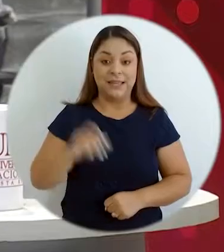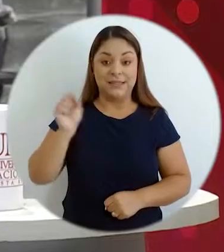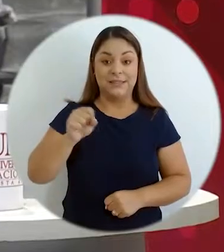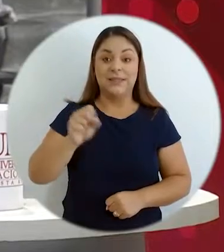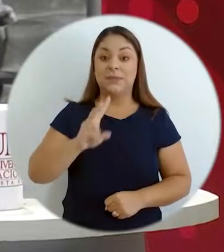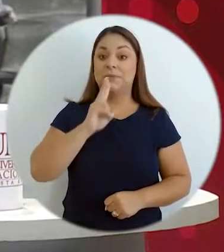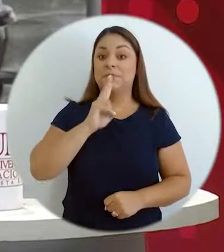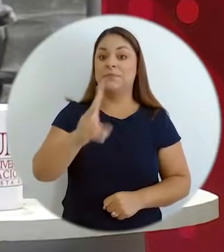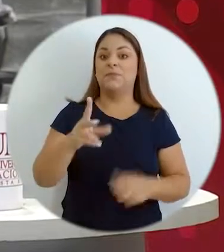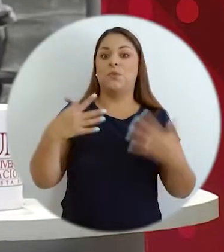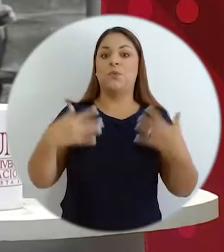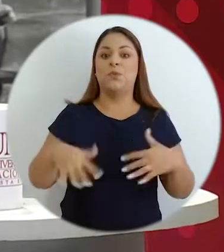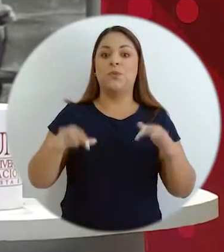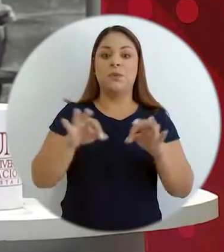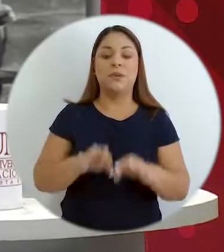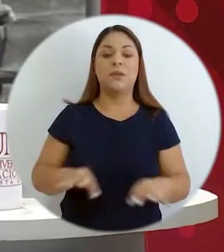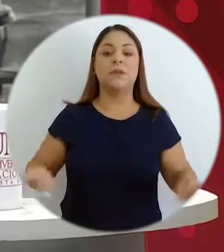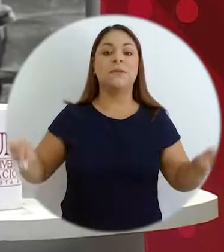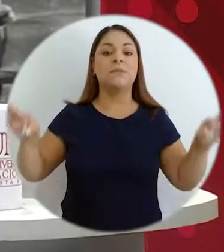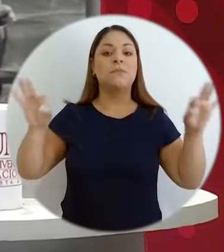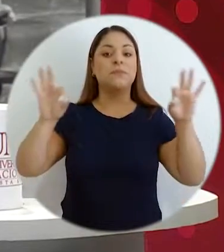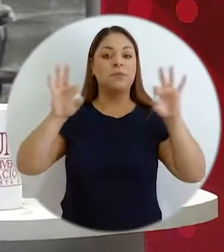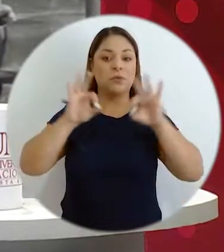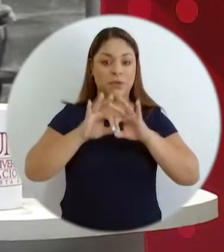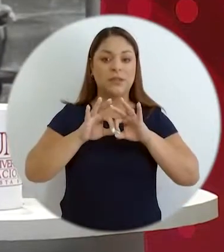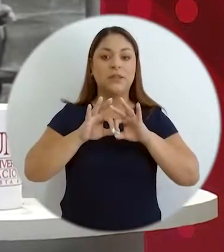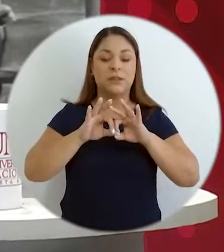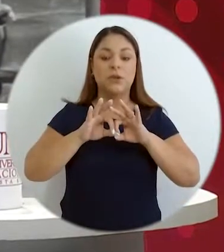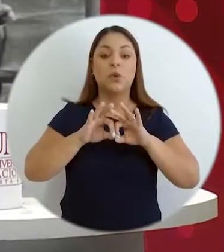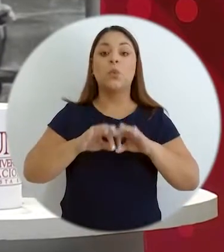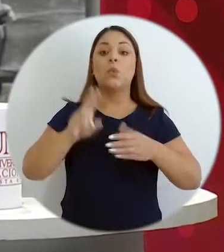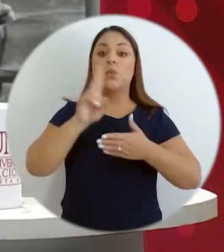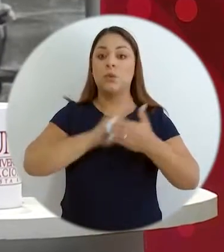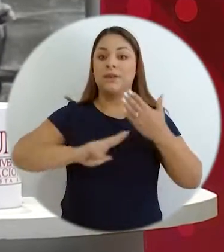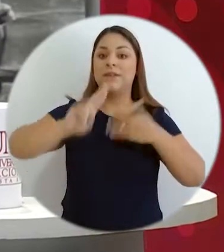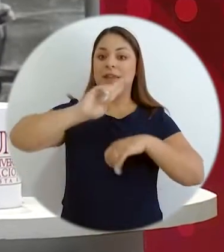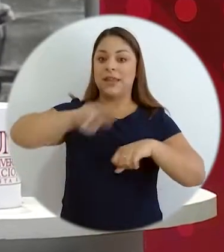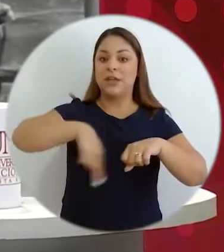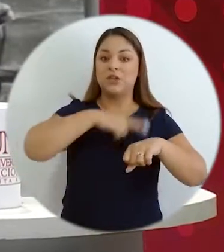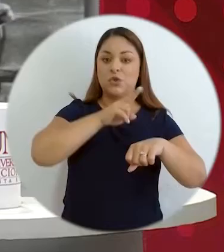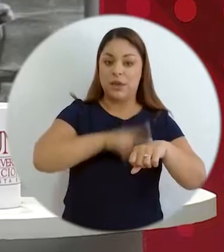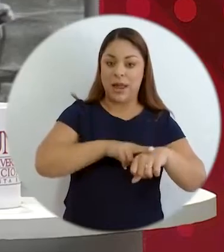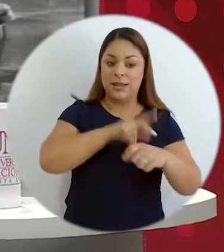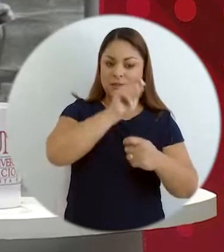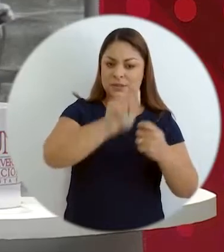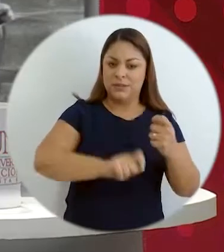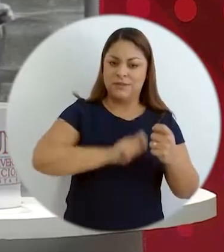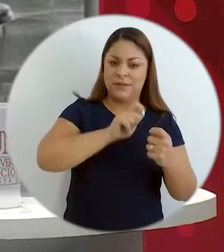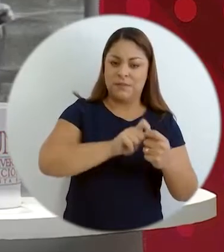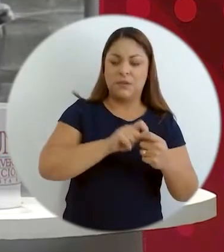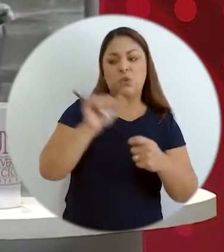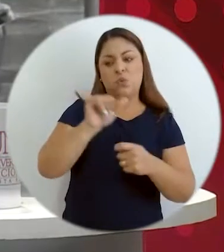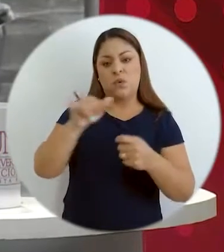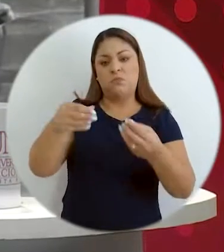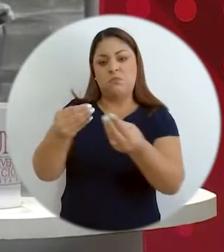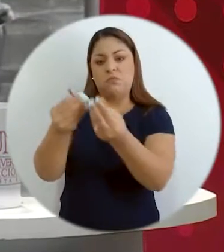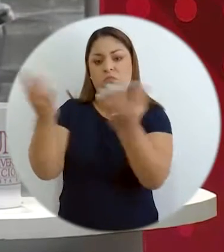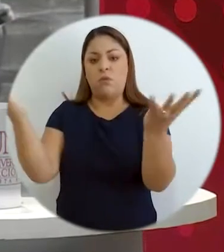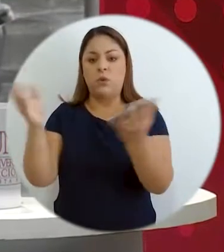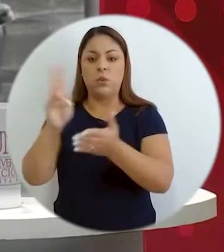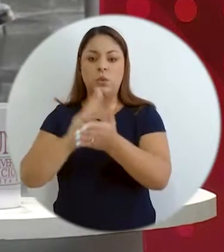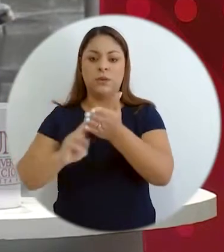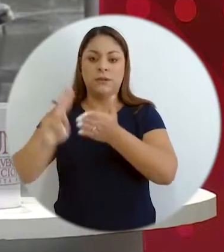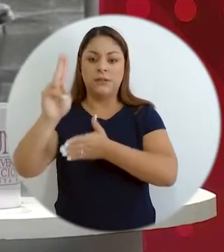bien importante. Bueno, en general las universidades públicas, pero muy específicamente la Universidad Nacional, siempre hace un llamado a